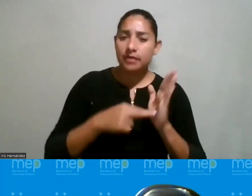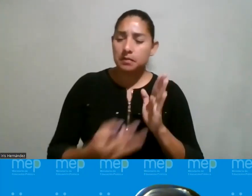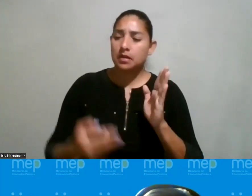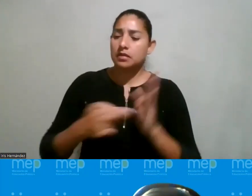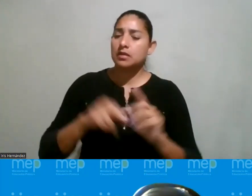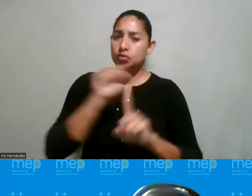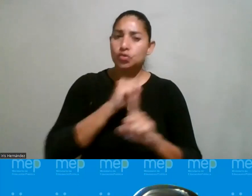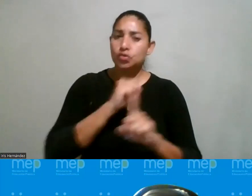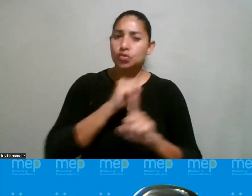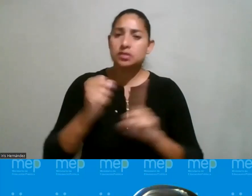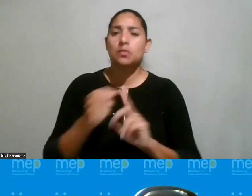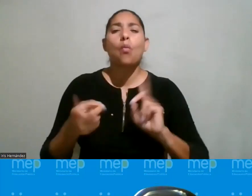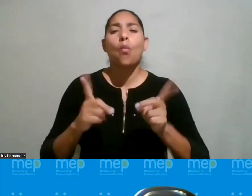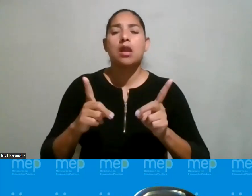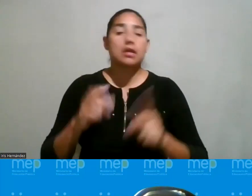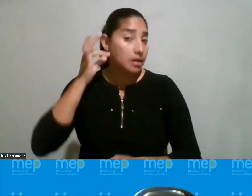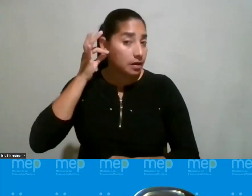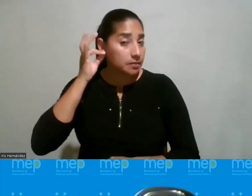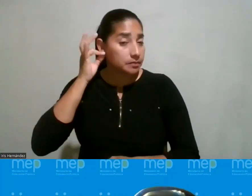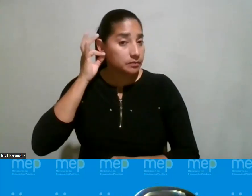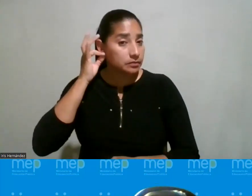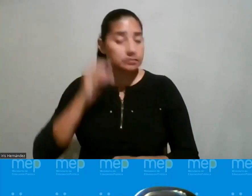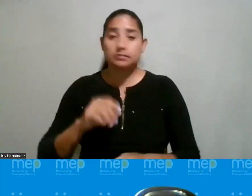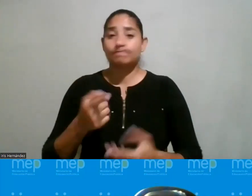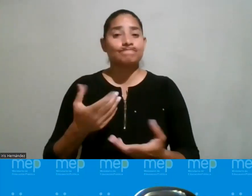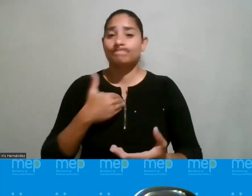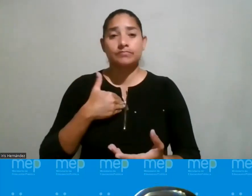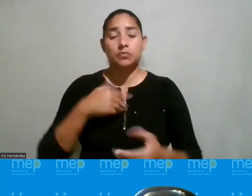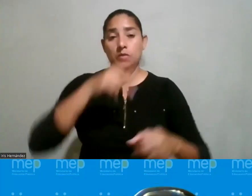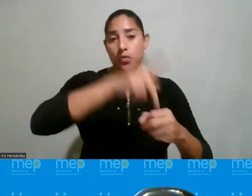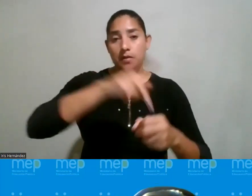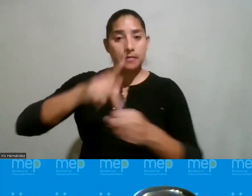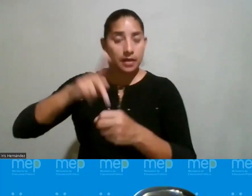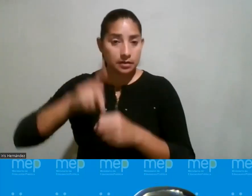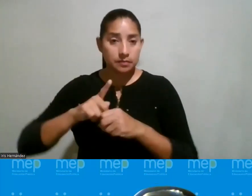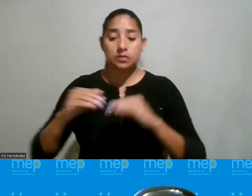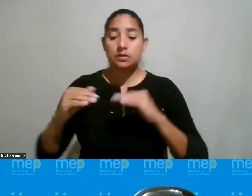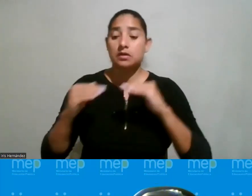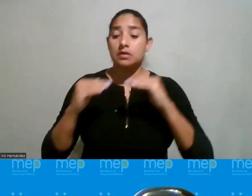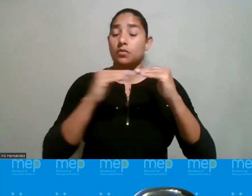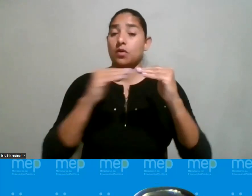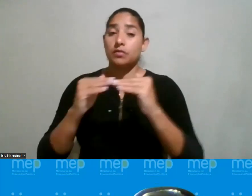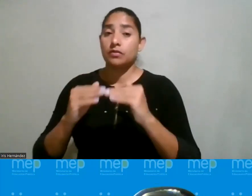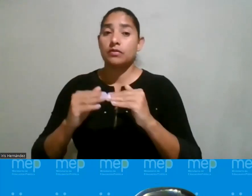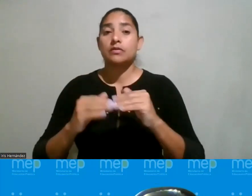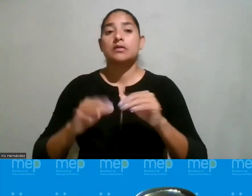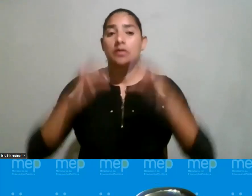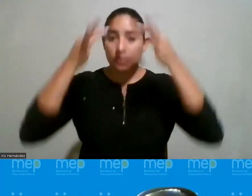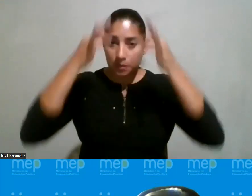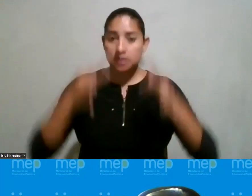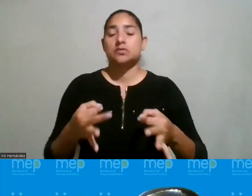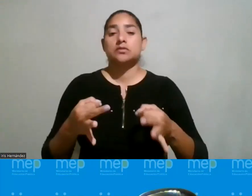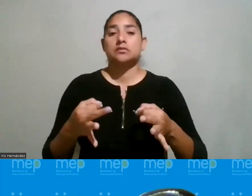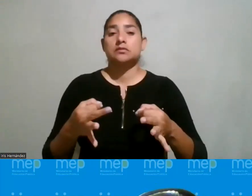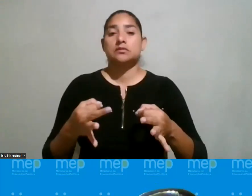ha sido que las mujeres no han tenido una participación igualitaria en términos de toma de decisiones